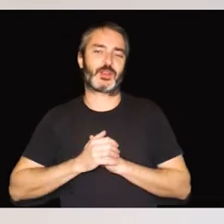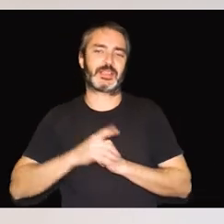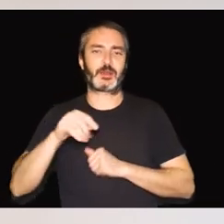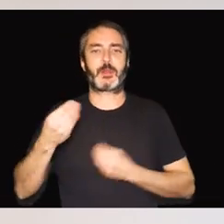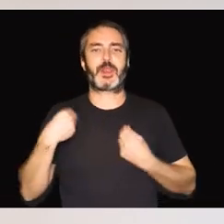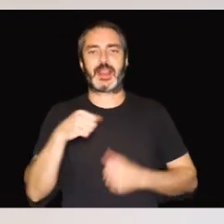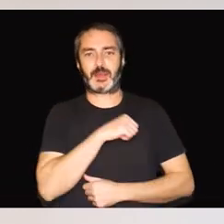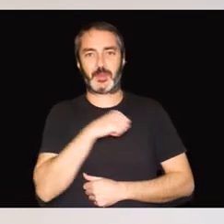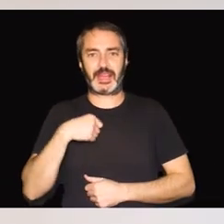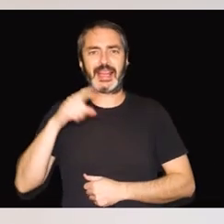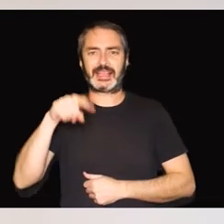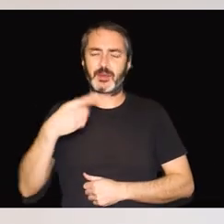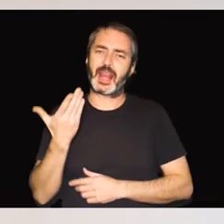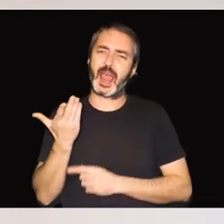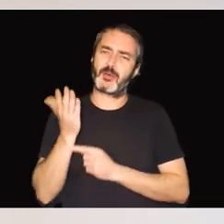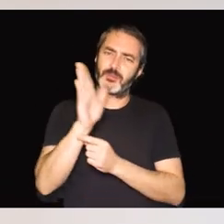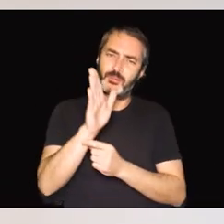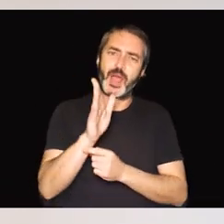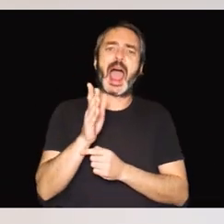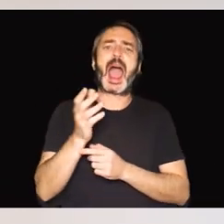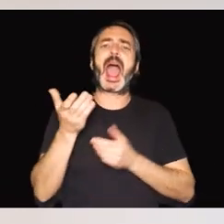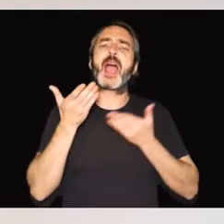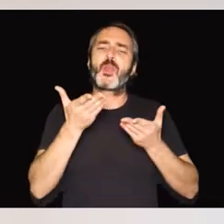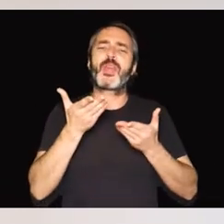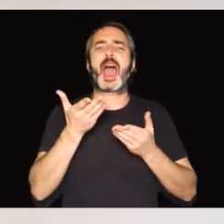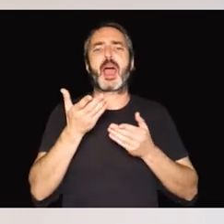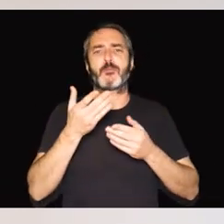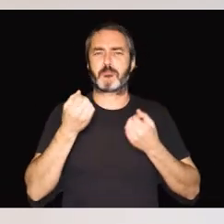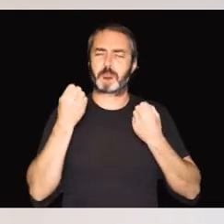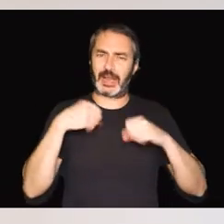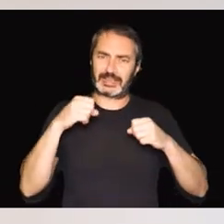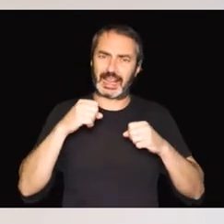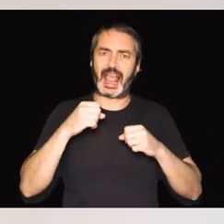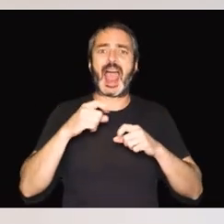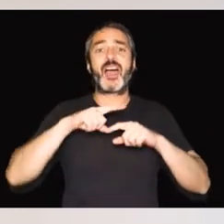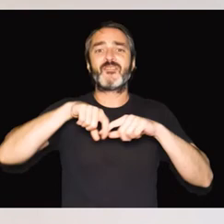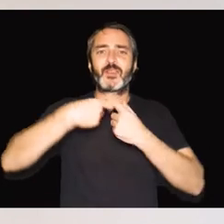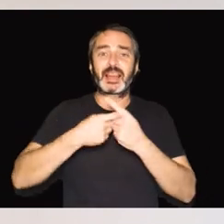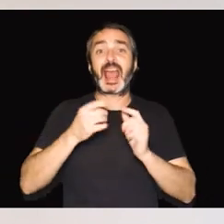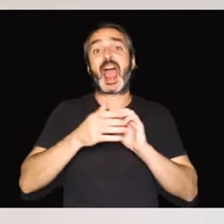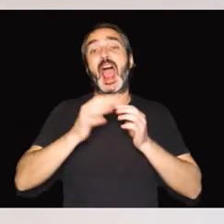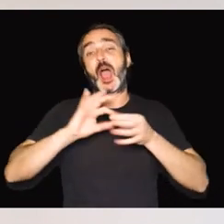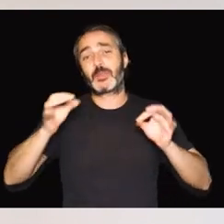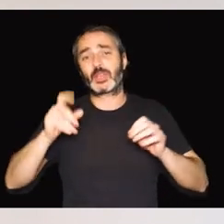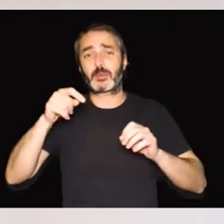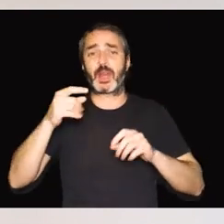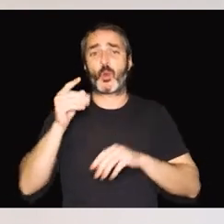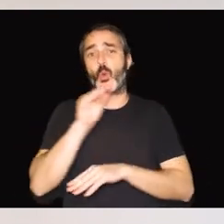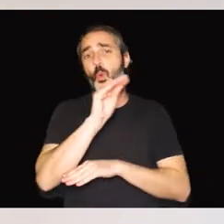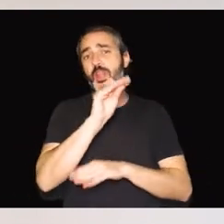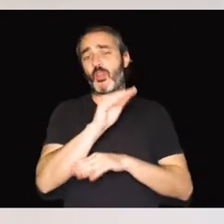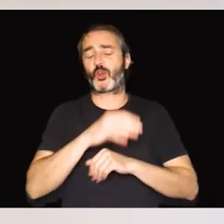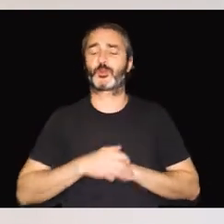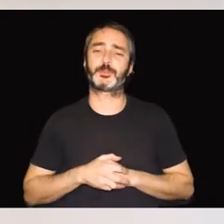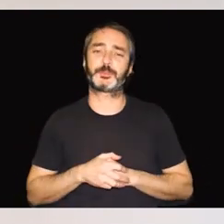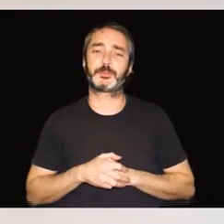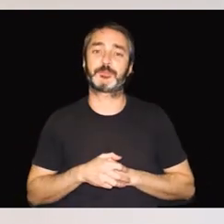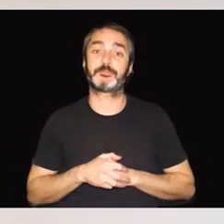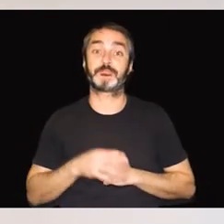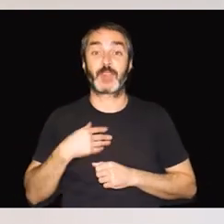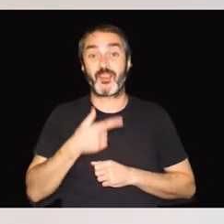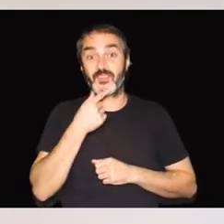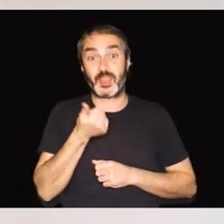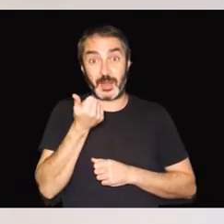Ofrecemos igualmente ayuda práctica y apoyo a familiares, amigos y posibles cuidadores. Para